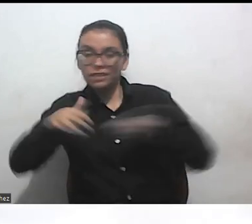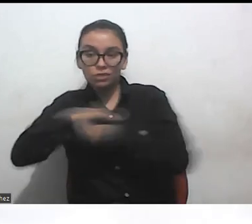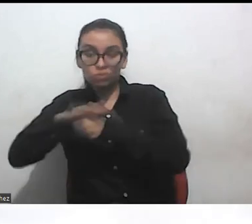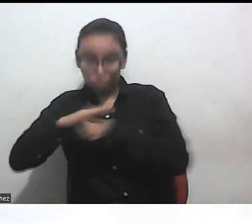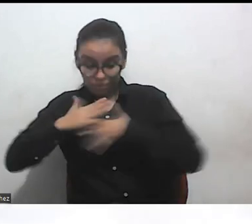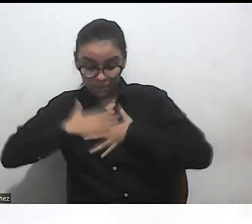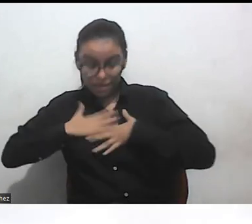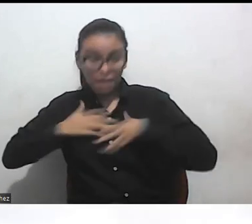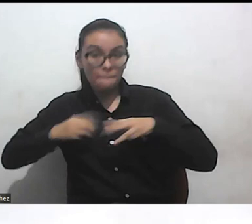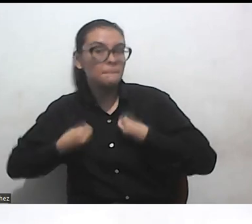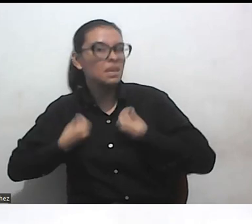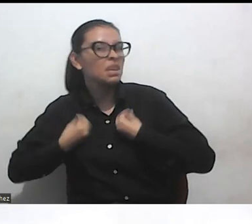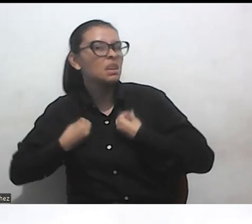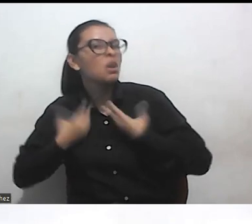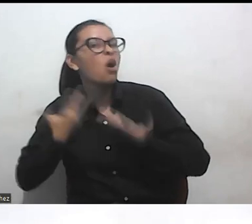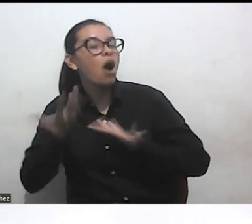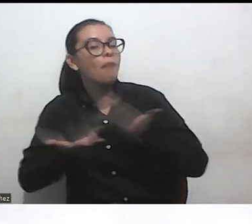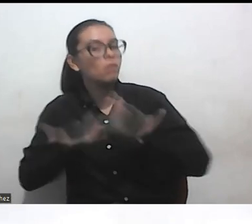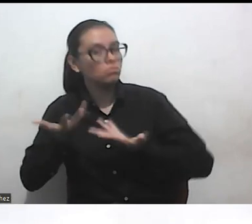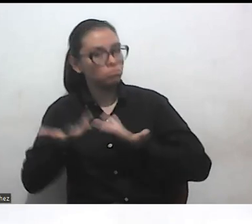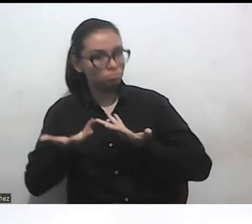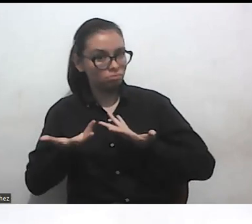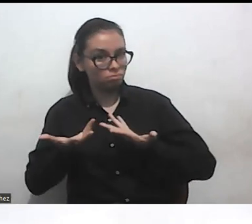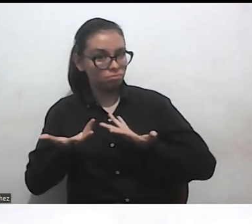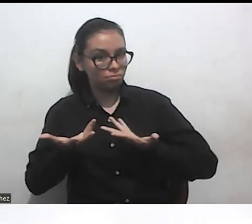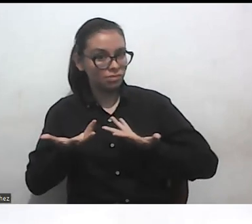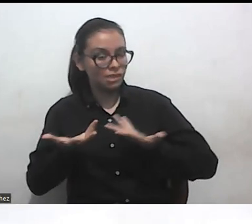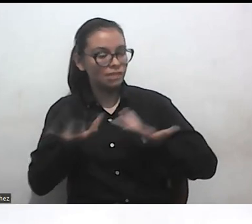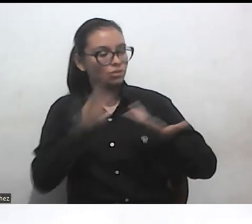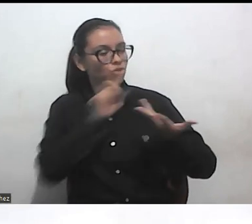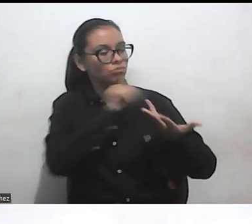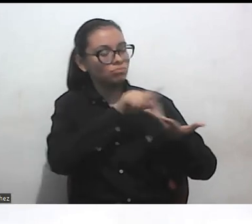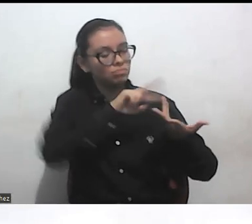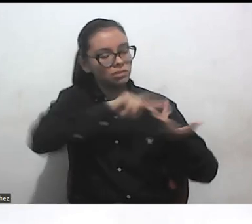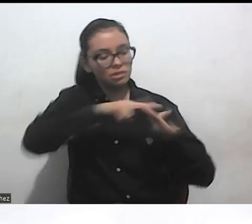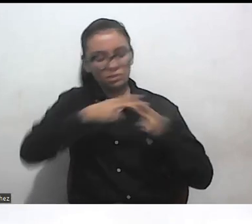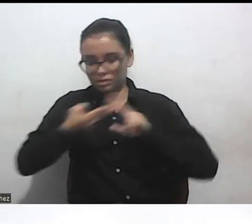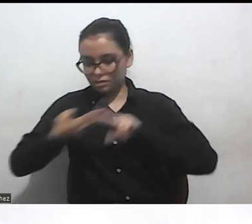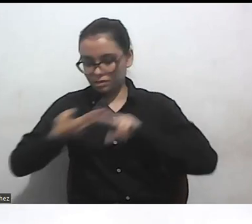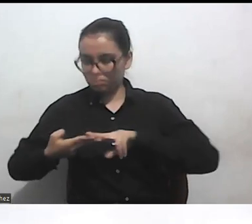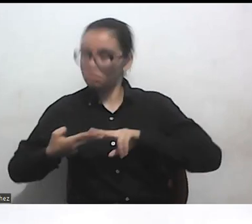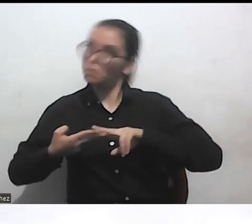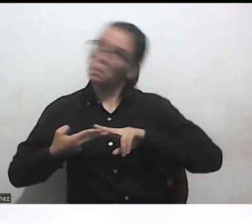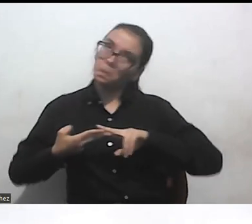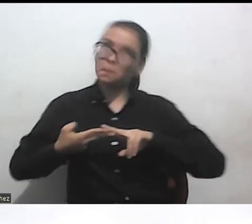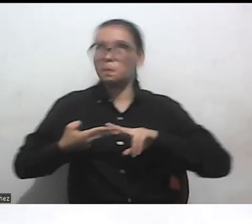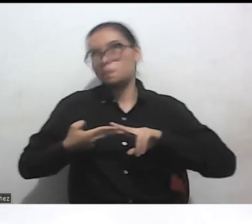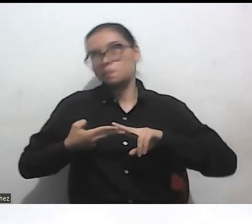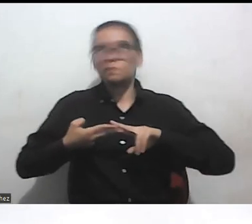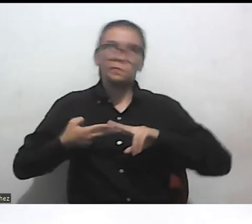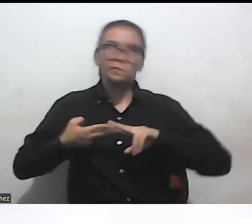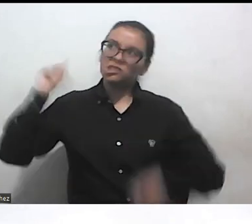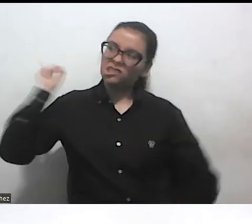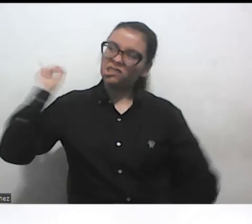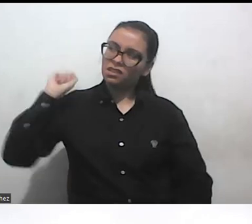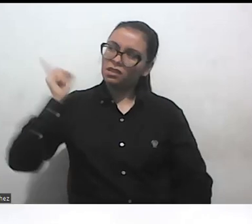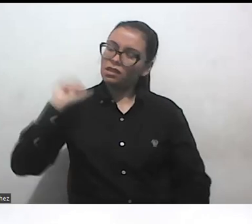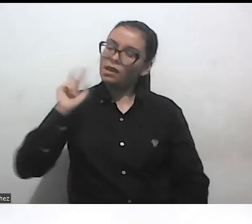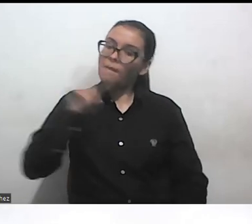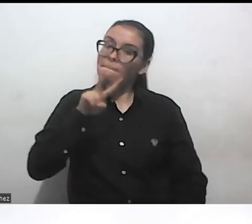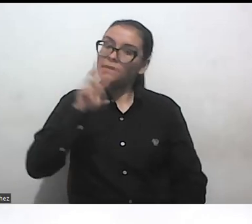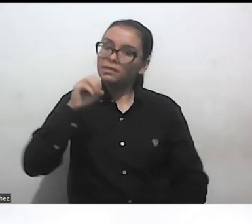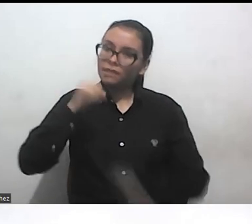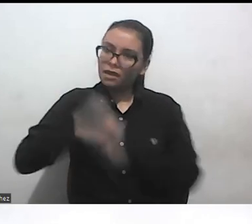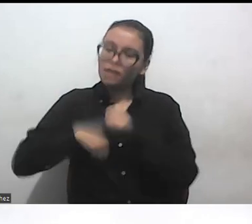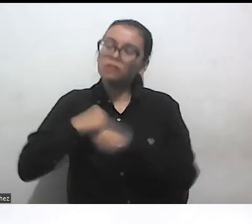Y en relación con, digamos, por más de 20 años yo litigué y llevé casos directos